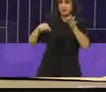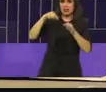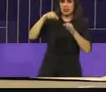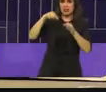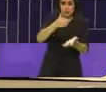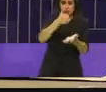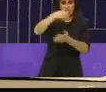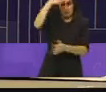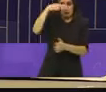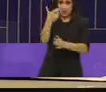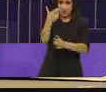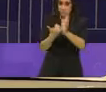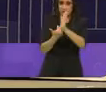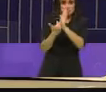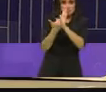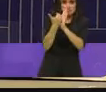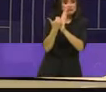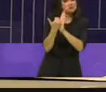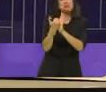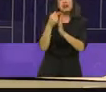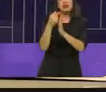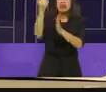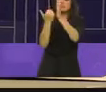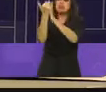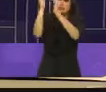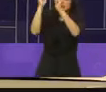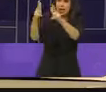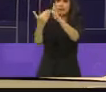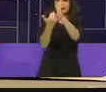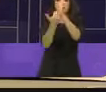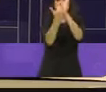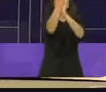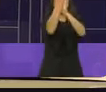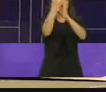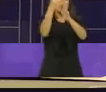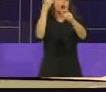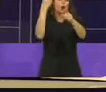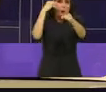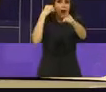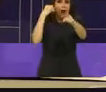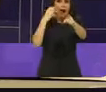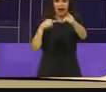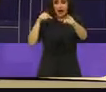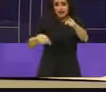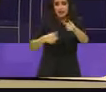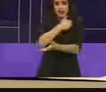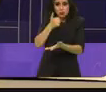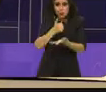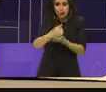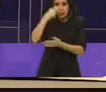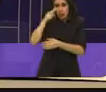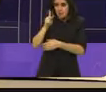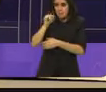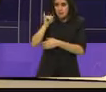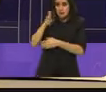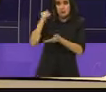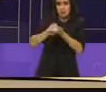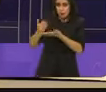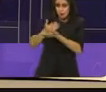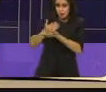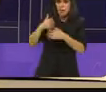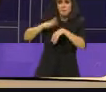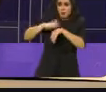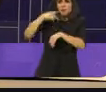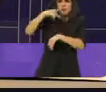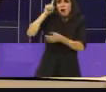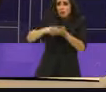ciudad. Creció más Chiapas, creció más Oaxaca, a pesar de que la ciudad aporta más al producto interno bruto. mira,